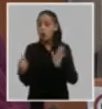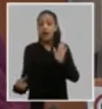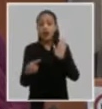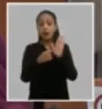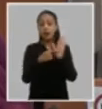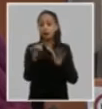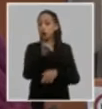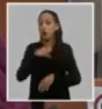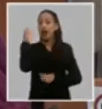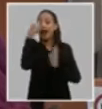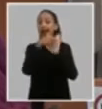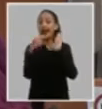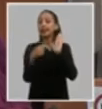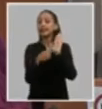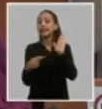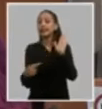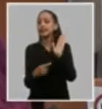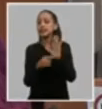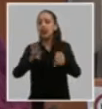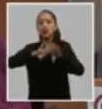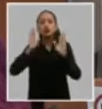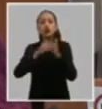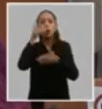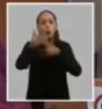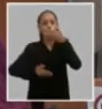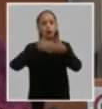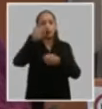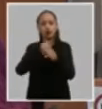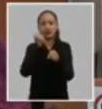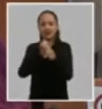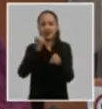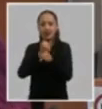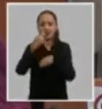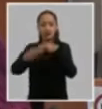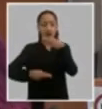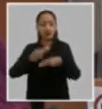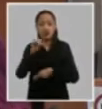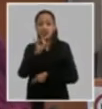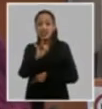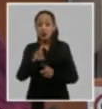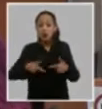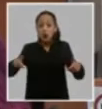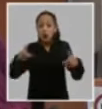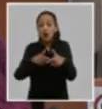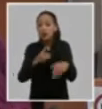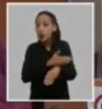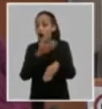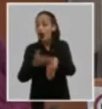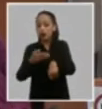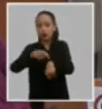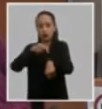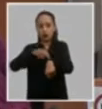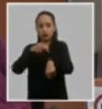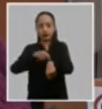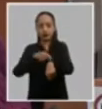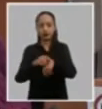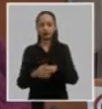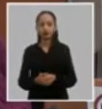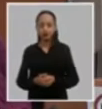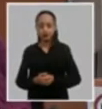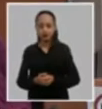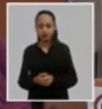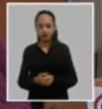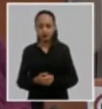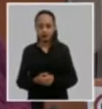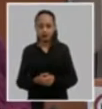distingue también y caracteriza todo el proceso de trabajo que se ha estado desarrollando desde el séptimo congreso hasta la actualidad el general de ejército